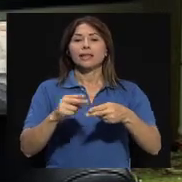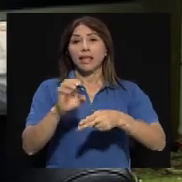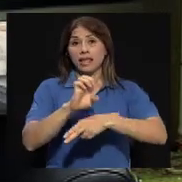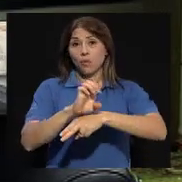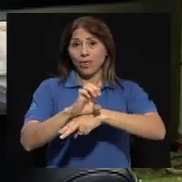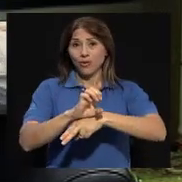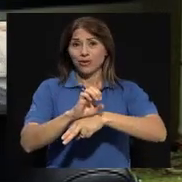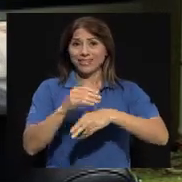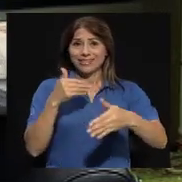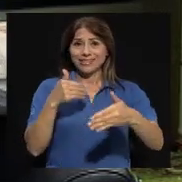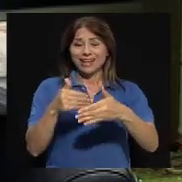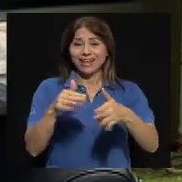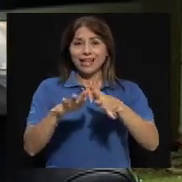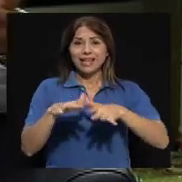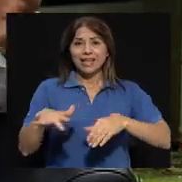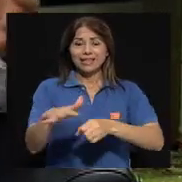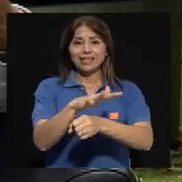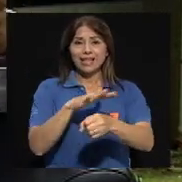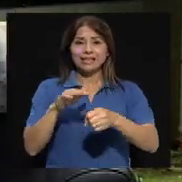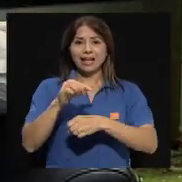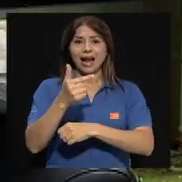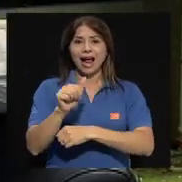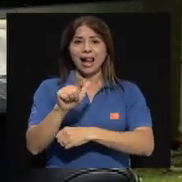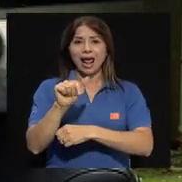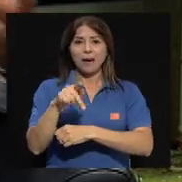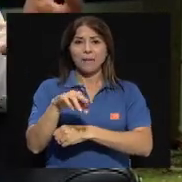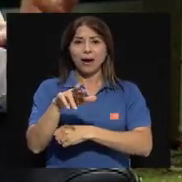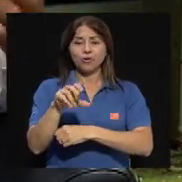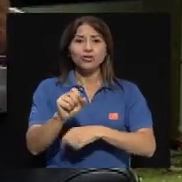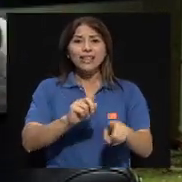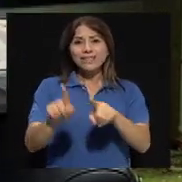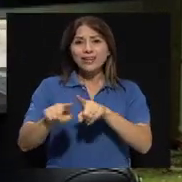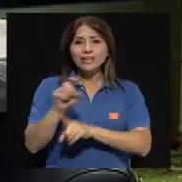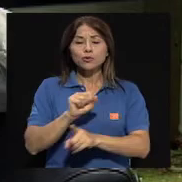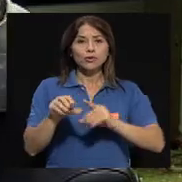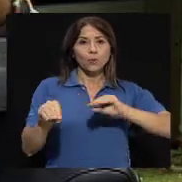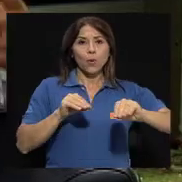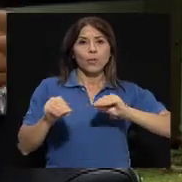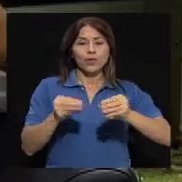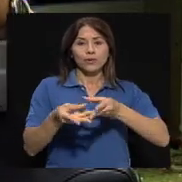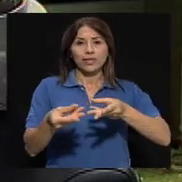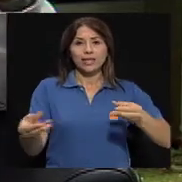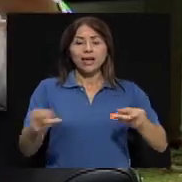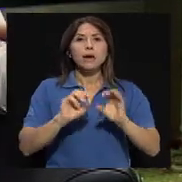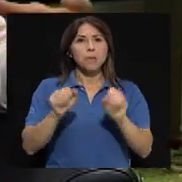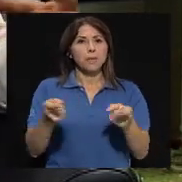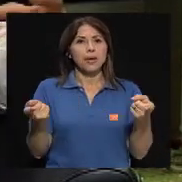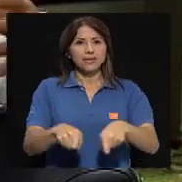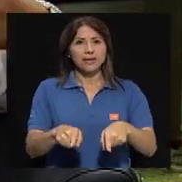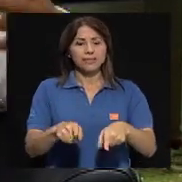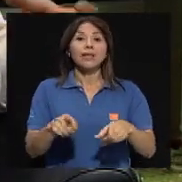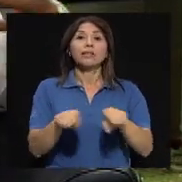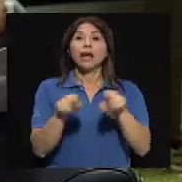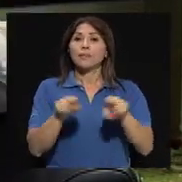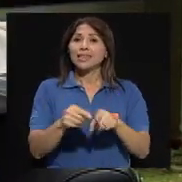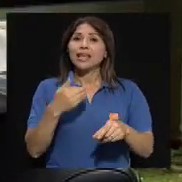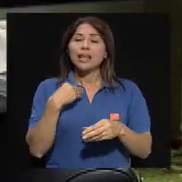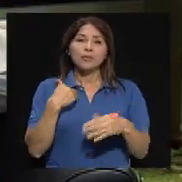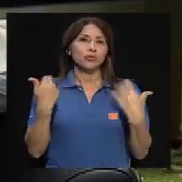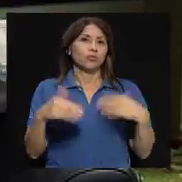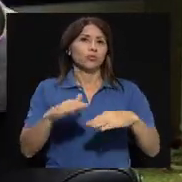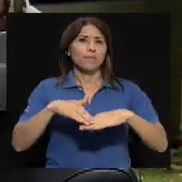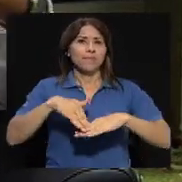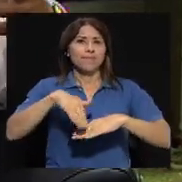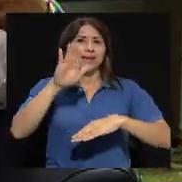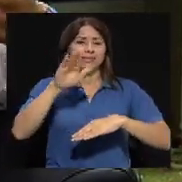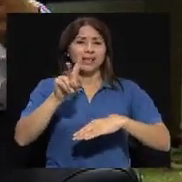Galápagos, entonces, la placa del Pacífico, entonces, realmente, fuera de eso, tenemos más de 200 conos volcánicos,